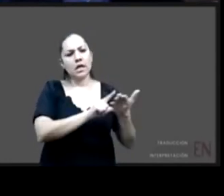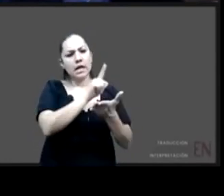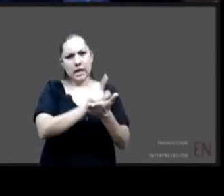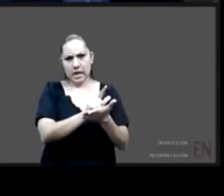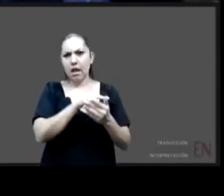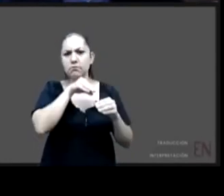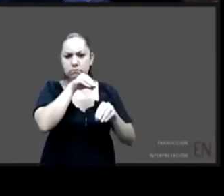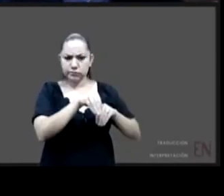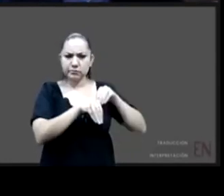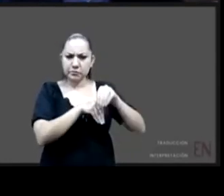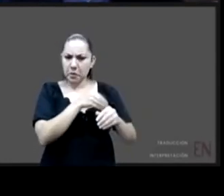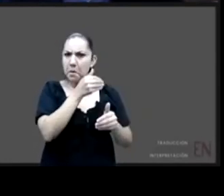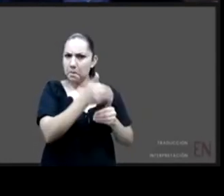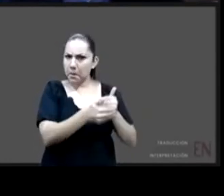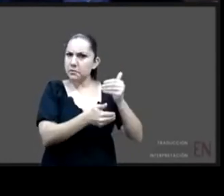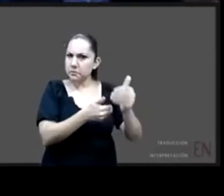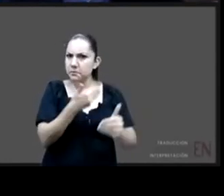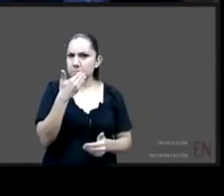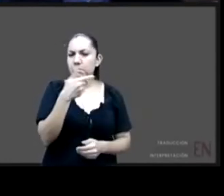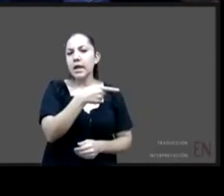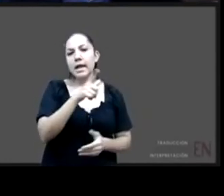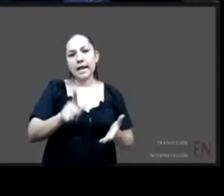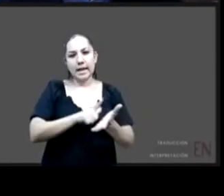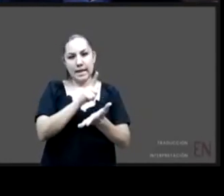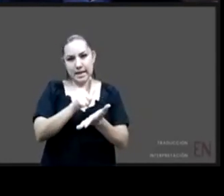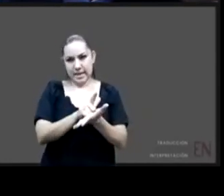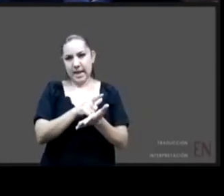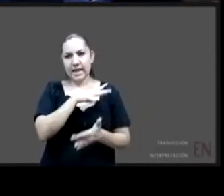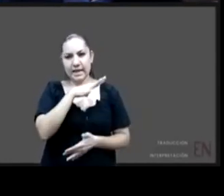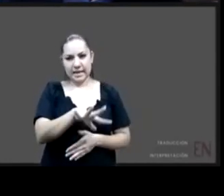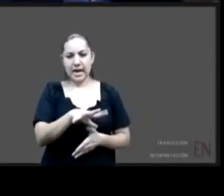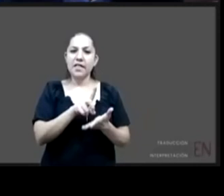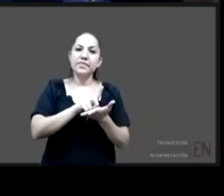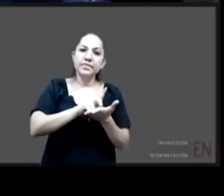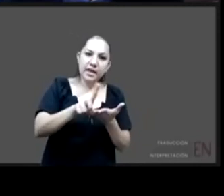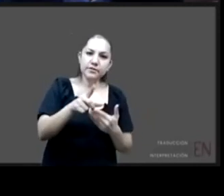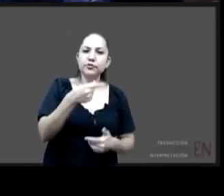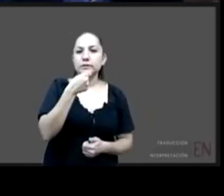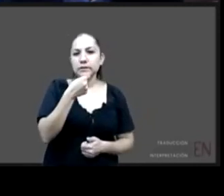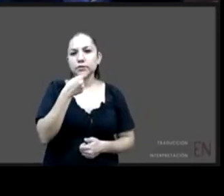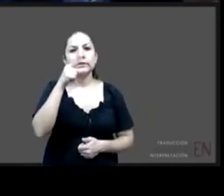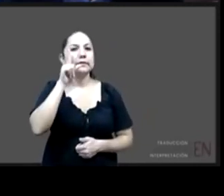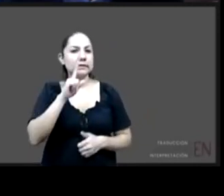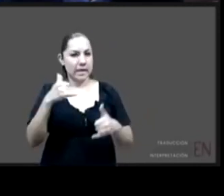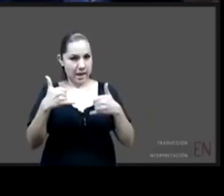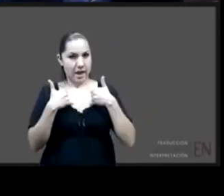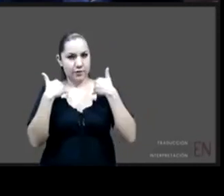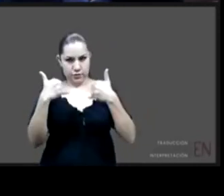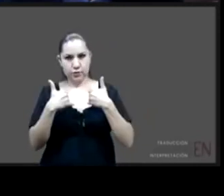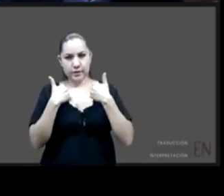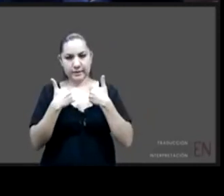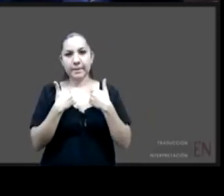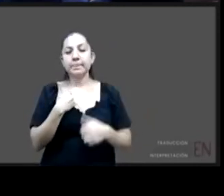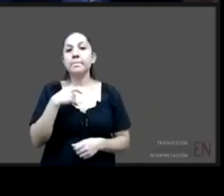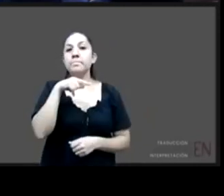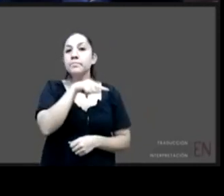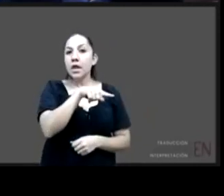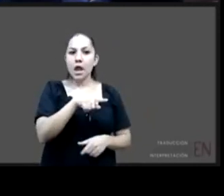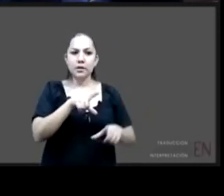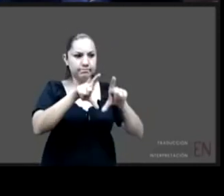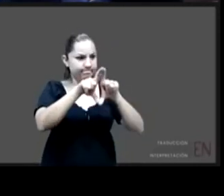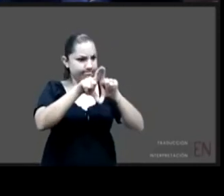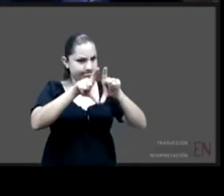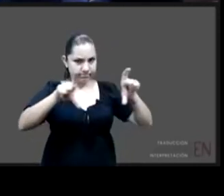la ley general de derechos de niñas niños y adolescentes tiene un apartado un capítulo muy amplio